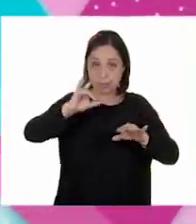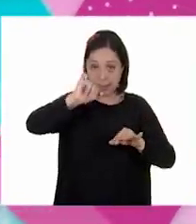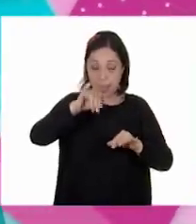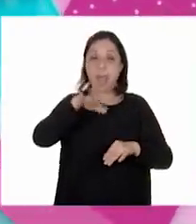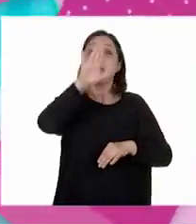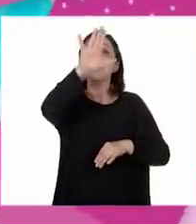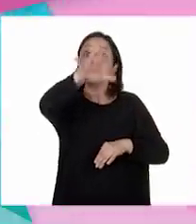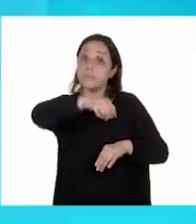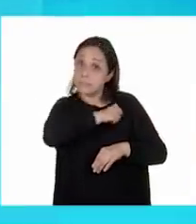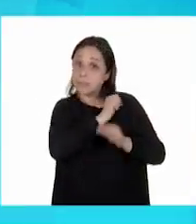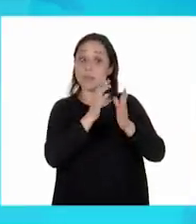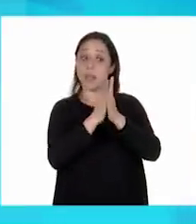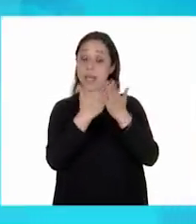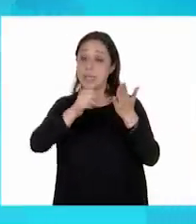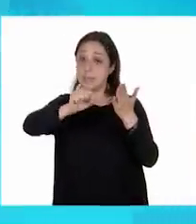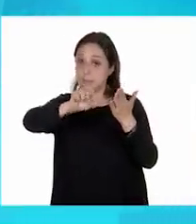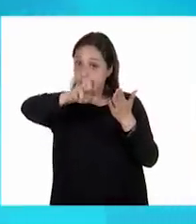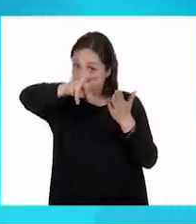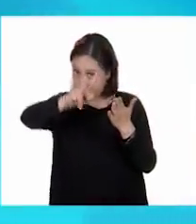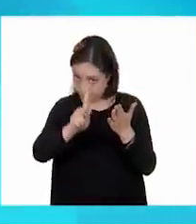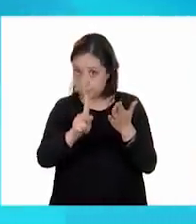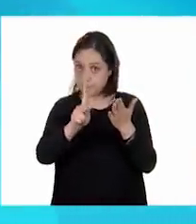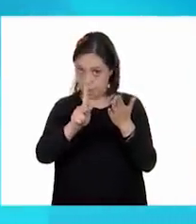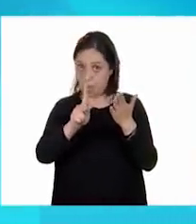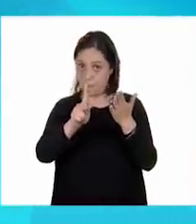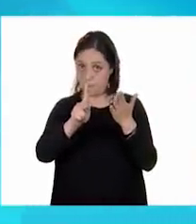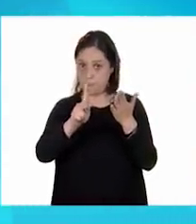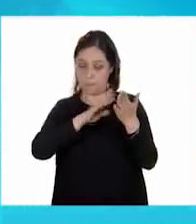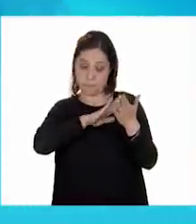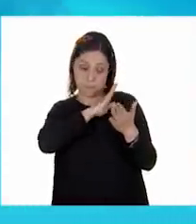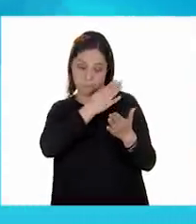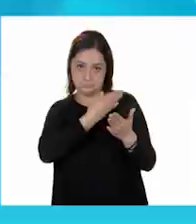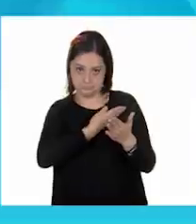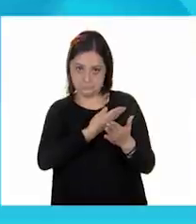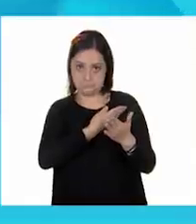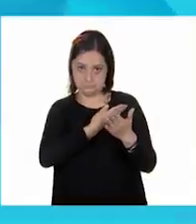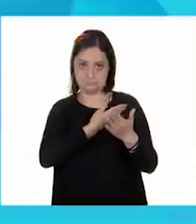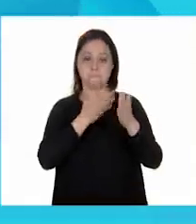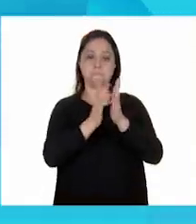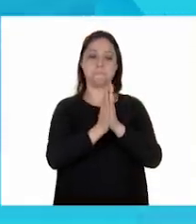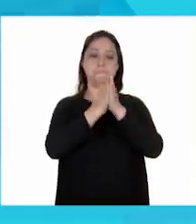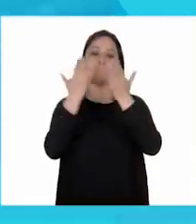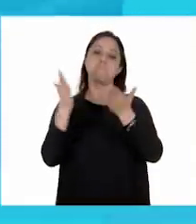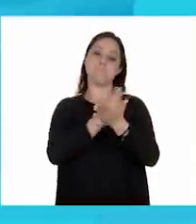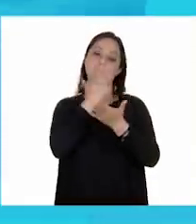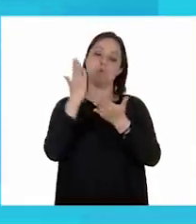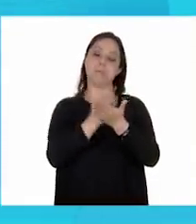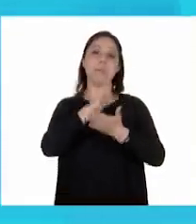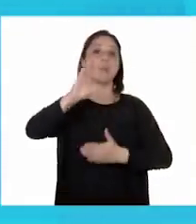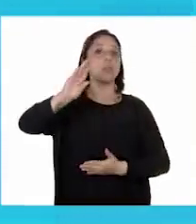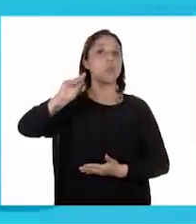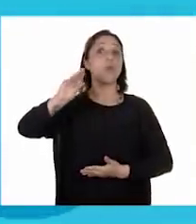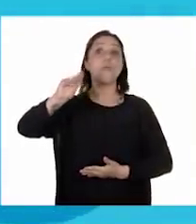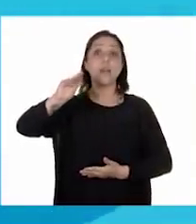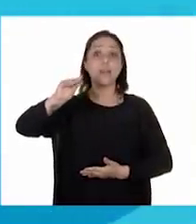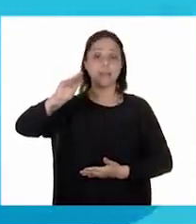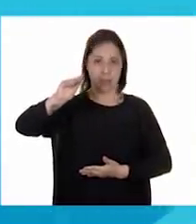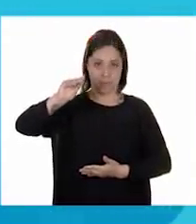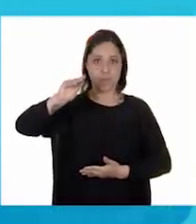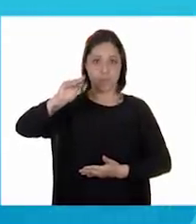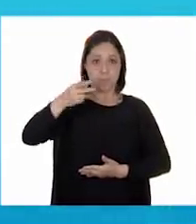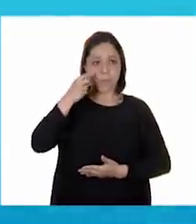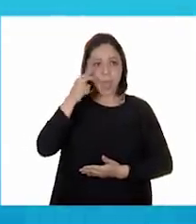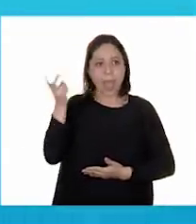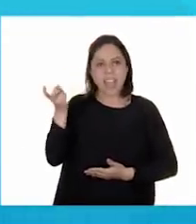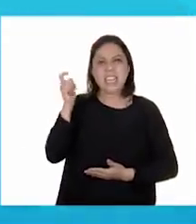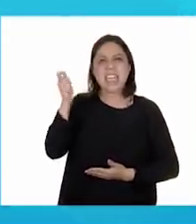agarren su libro de español, lengua materna, niñas, niños, por favor. Ábranlo en la página 90 y ahí vamos a ver